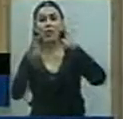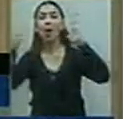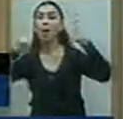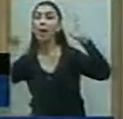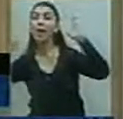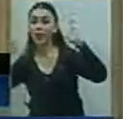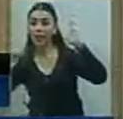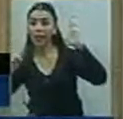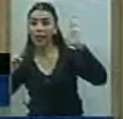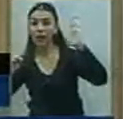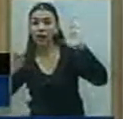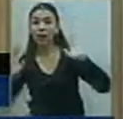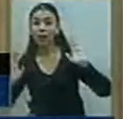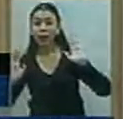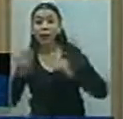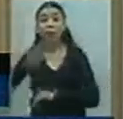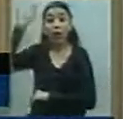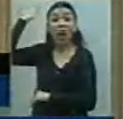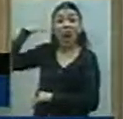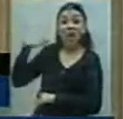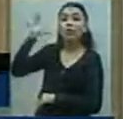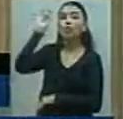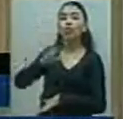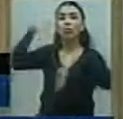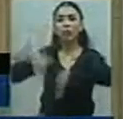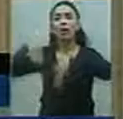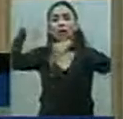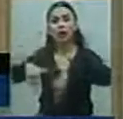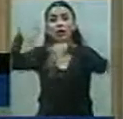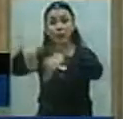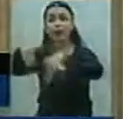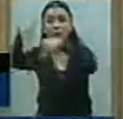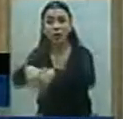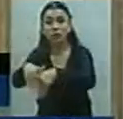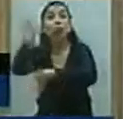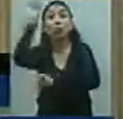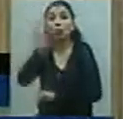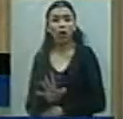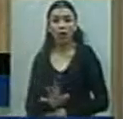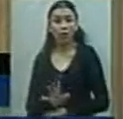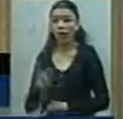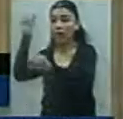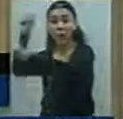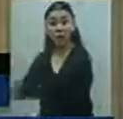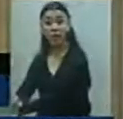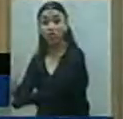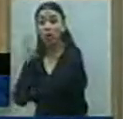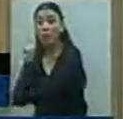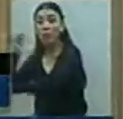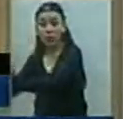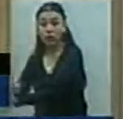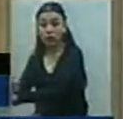y nos quedábamos en la parte declarativa y aclamatoria. Hoy estamos trabajando en el tema en forma